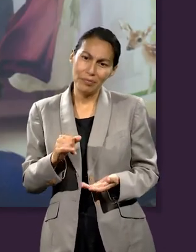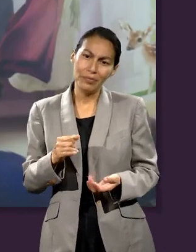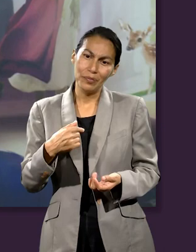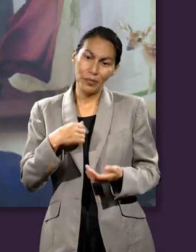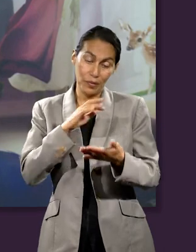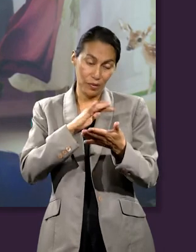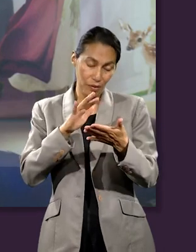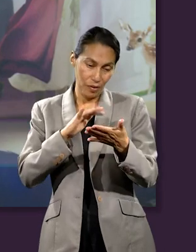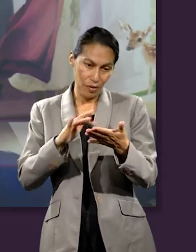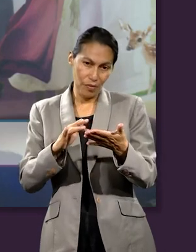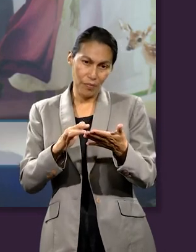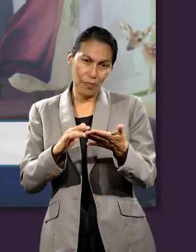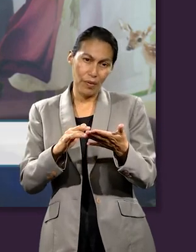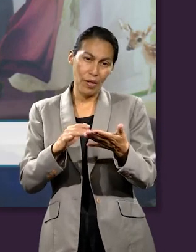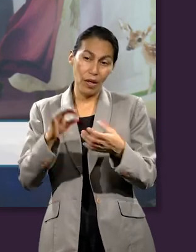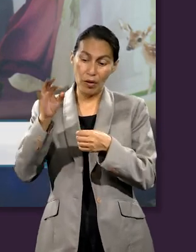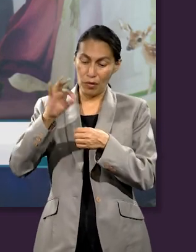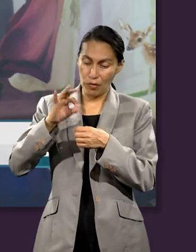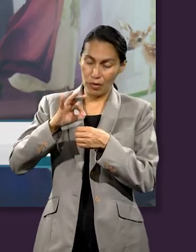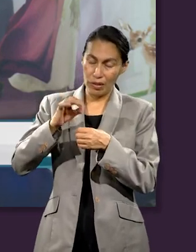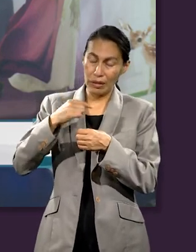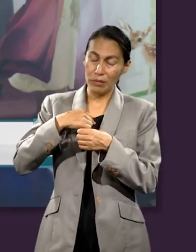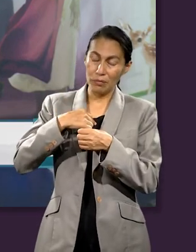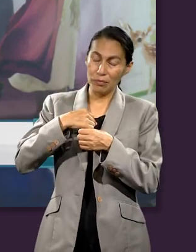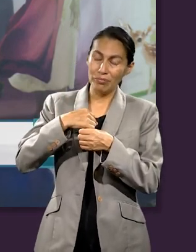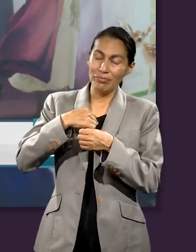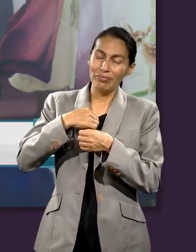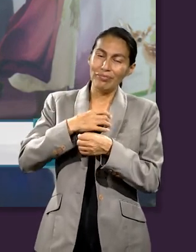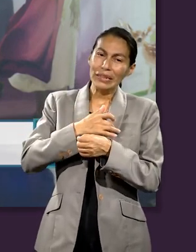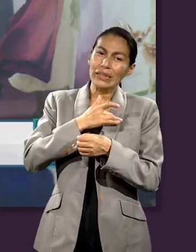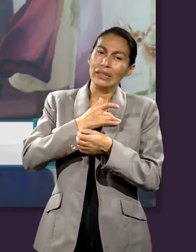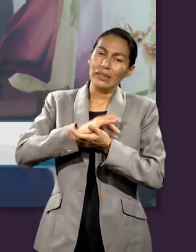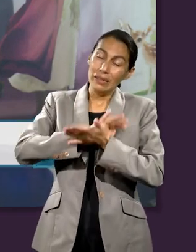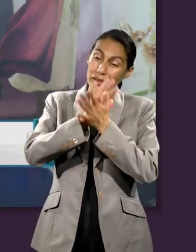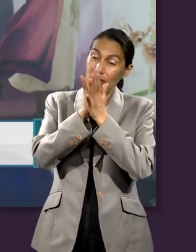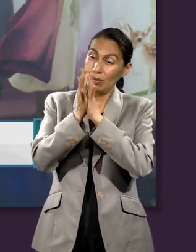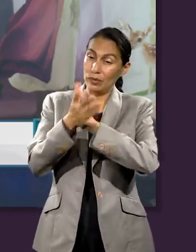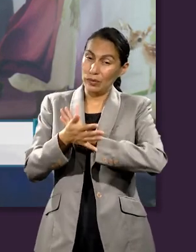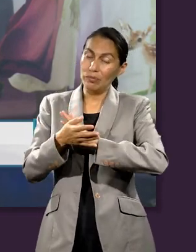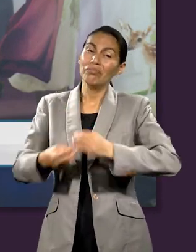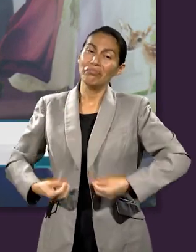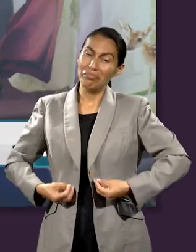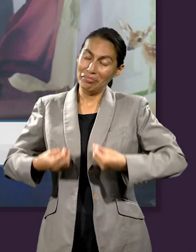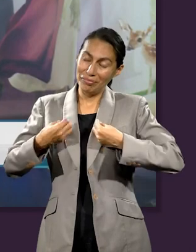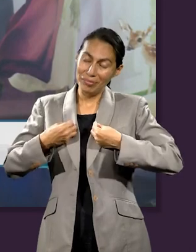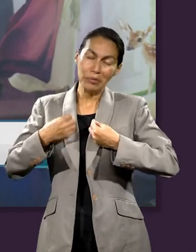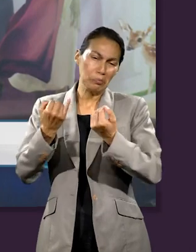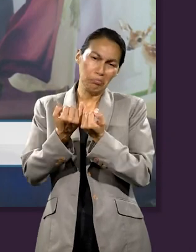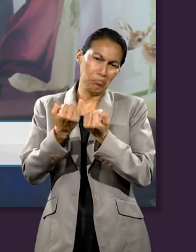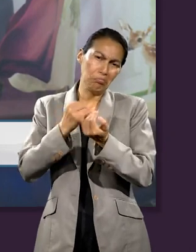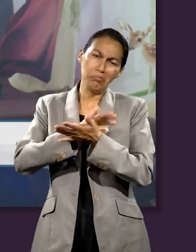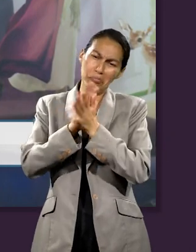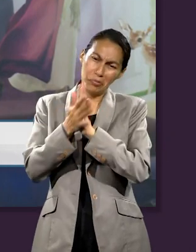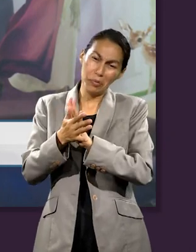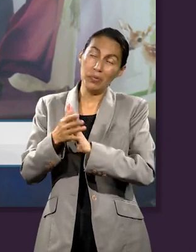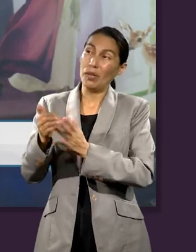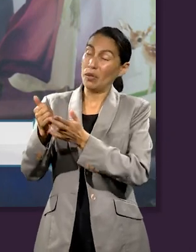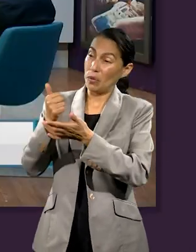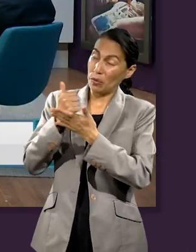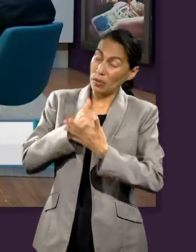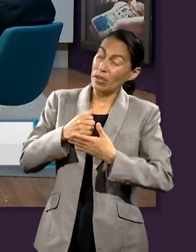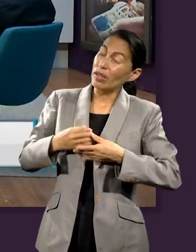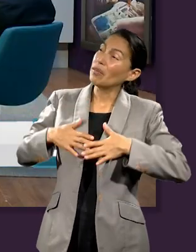conforme a lo que he estado leyendo, veo que las ofrendas transforman nuestra espiritualidad, ¿no? Incluso transforman nuestra vida en cómo